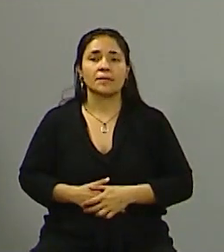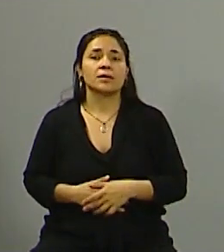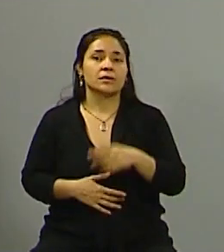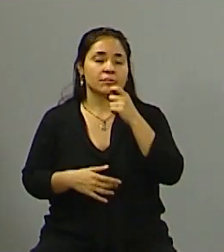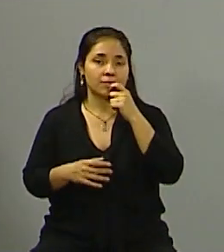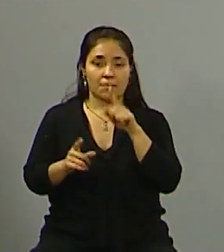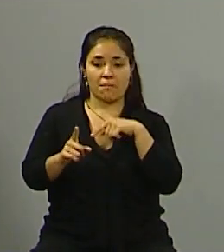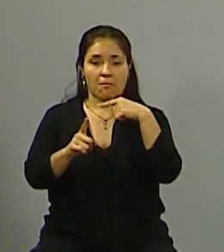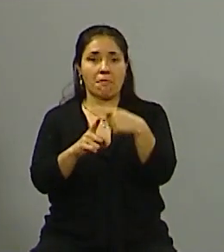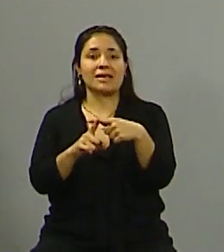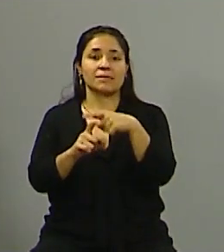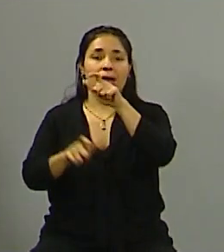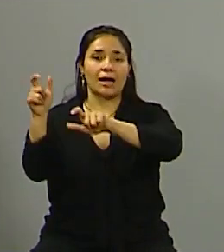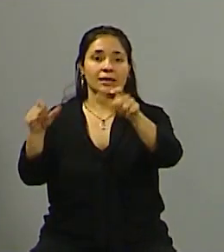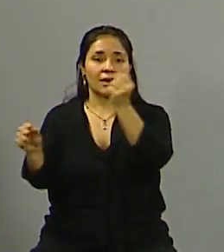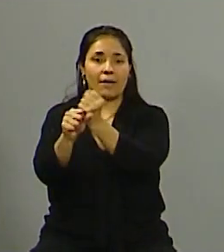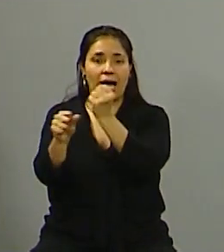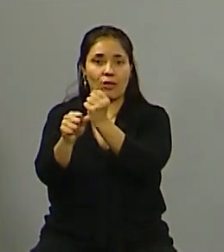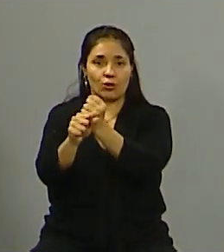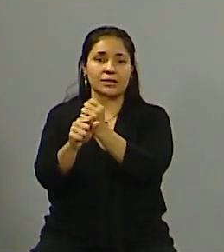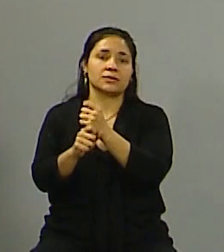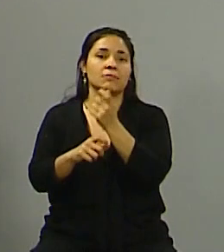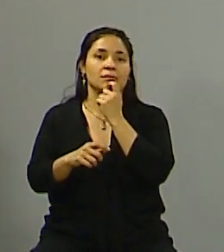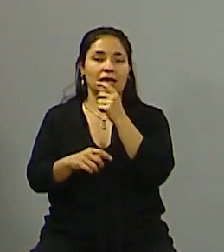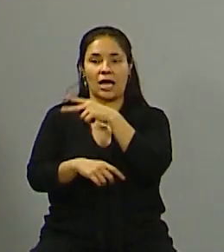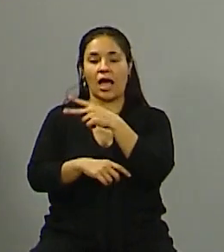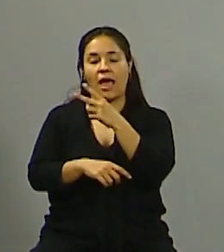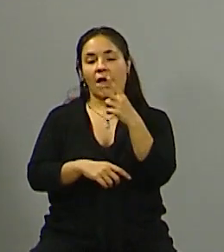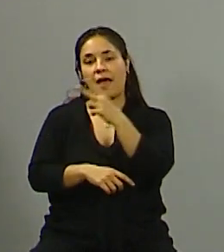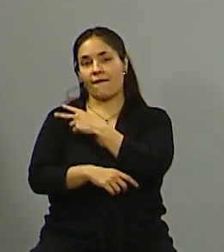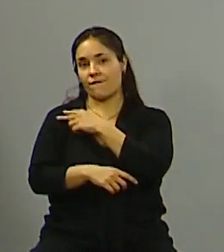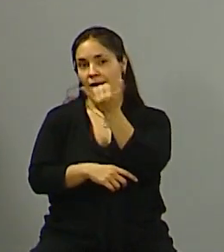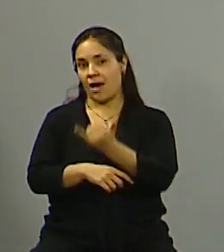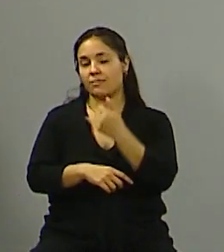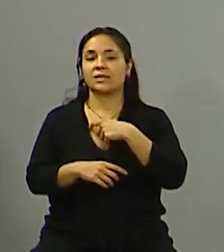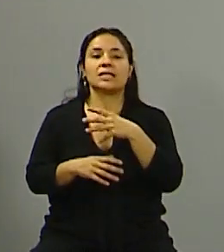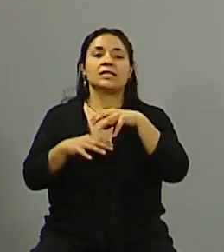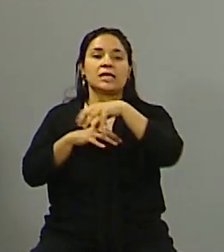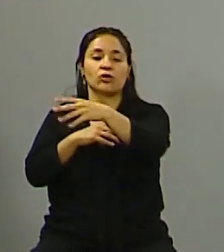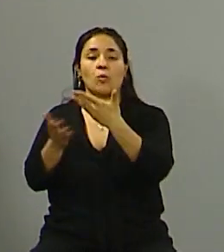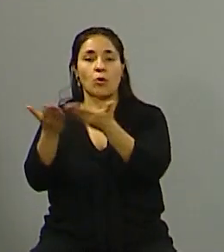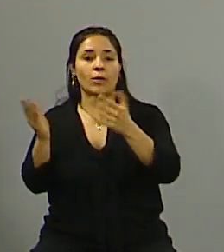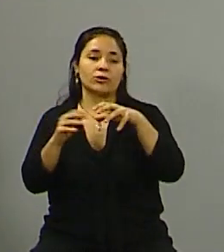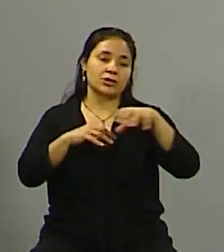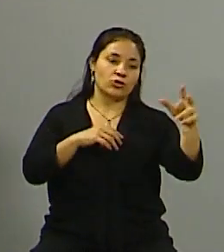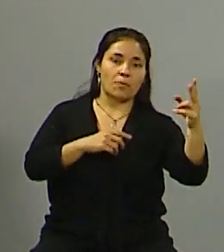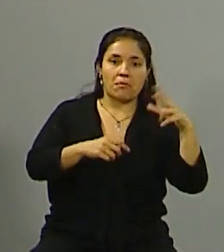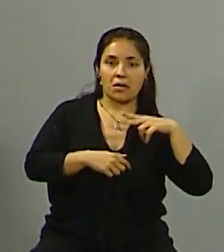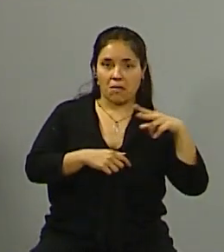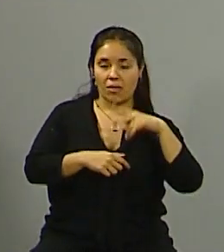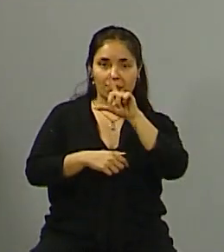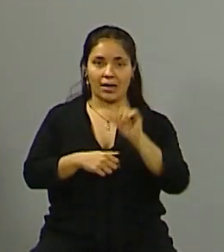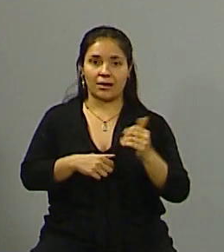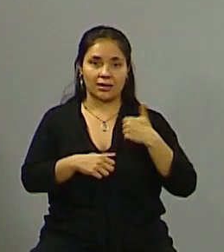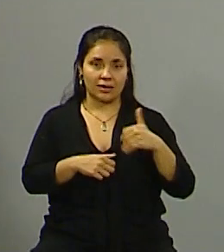suma extra para los trabajadores en relación de dependencia del sector público privado de la República Argentina que